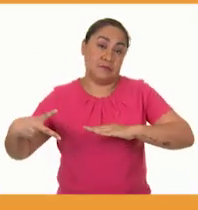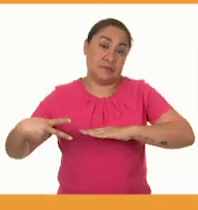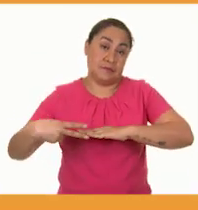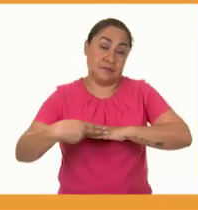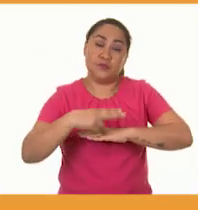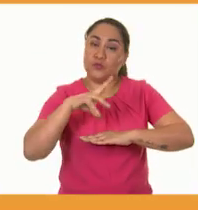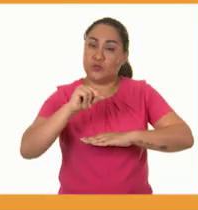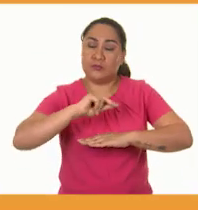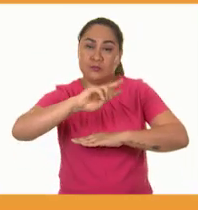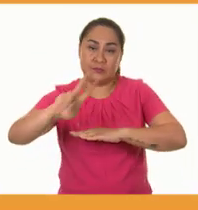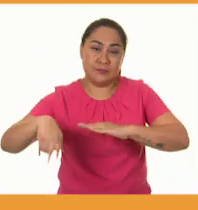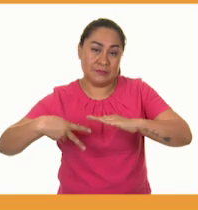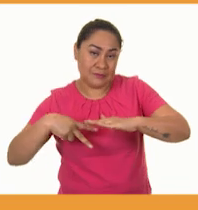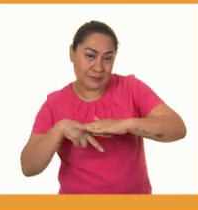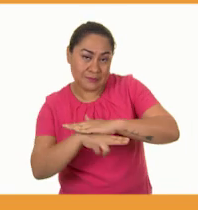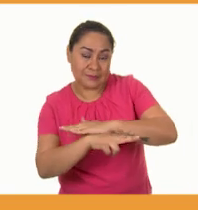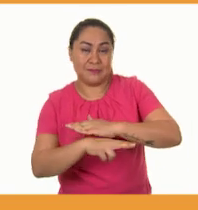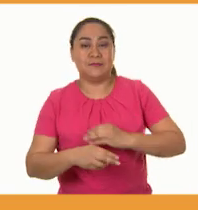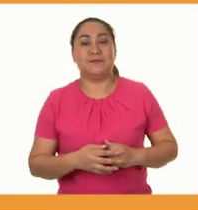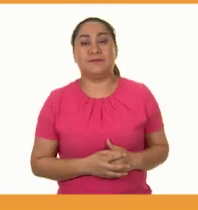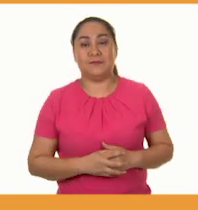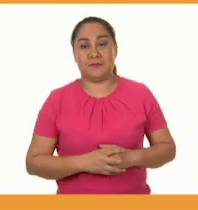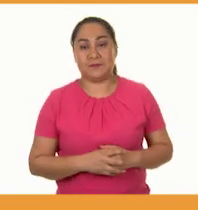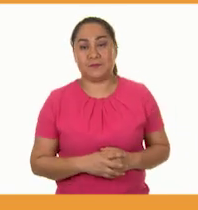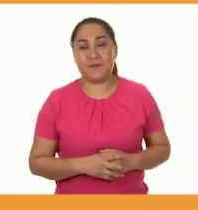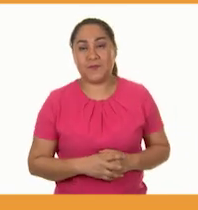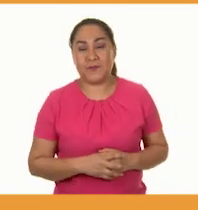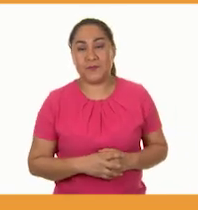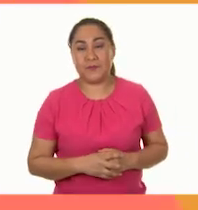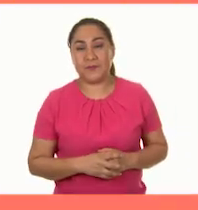la playera. No introduzcas las tijeras en ella.